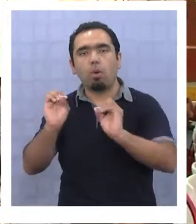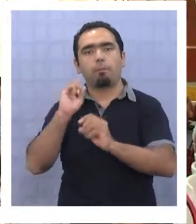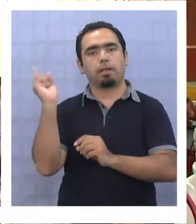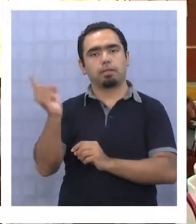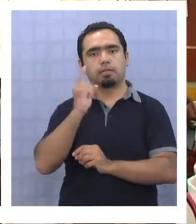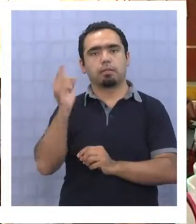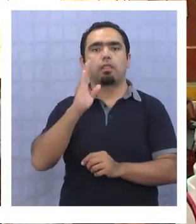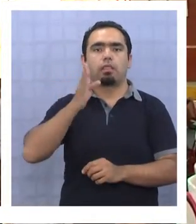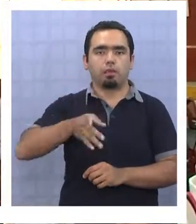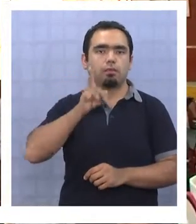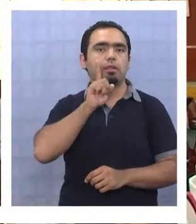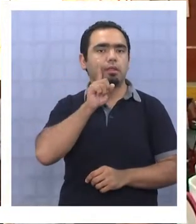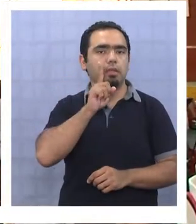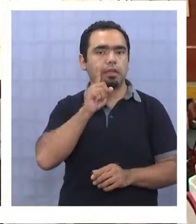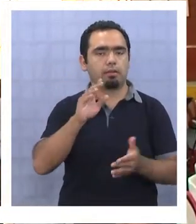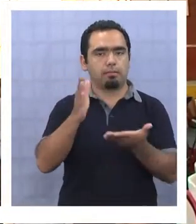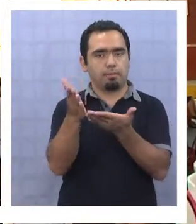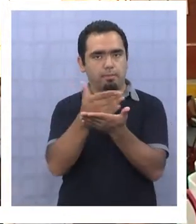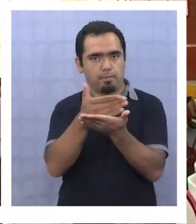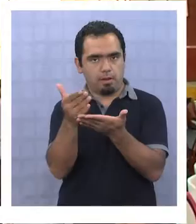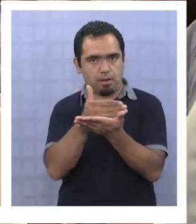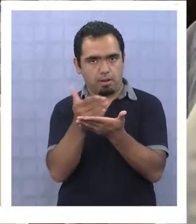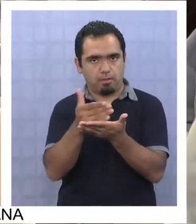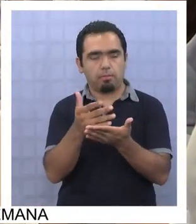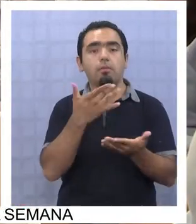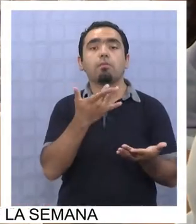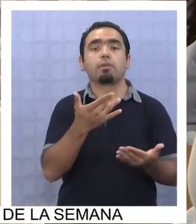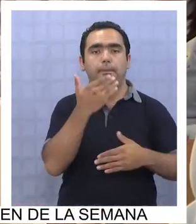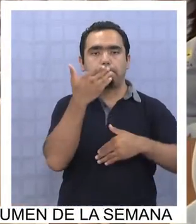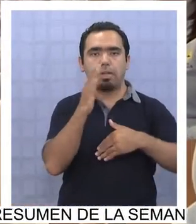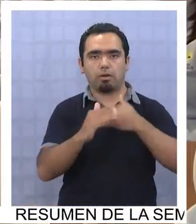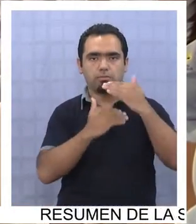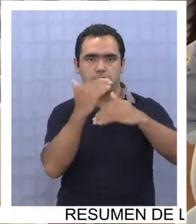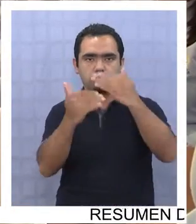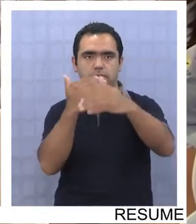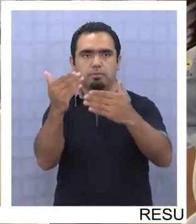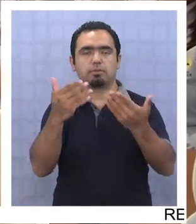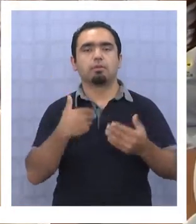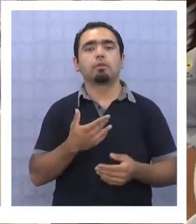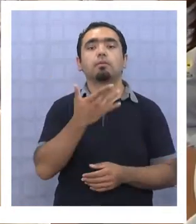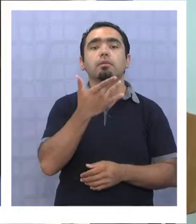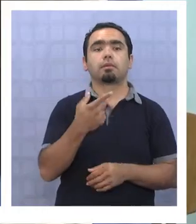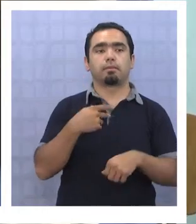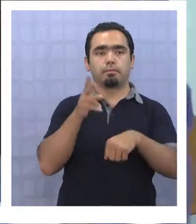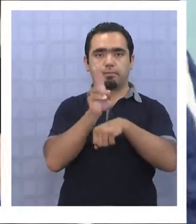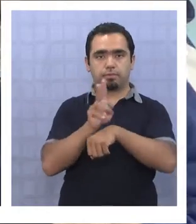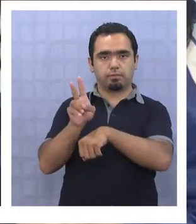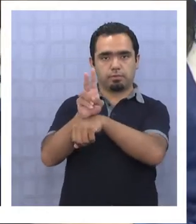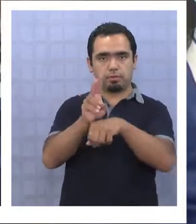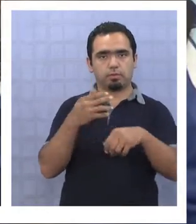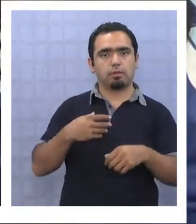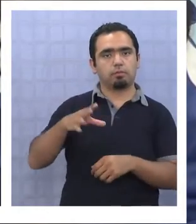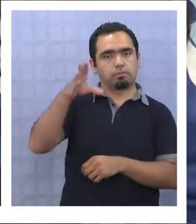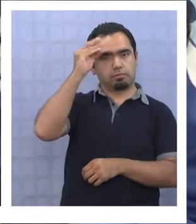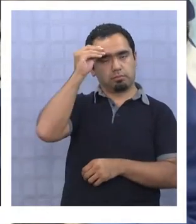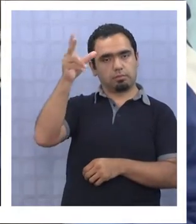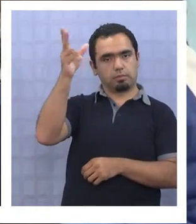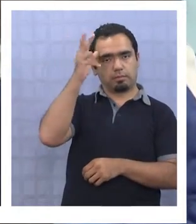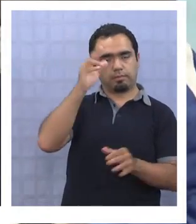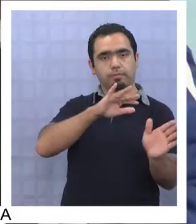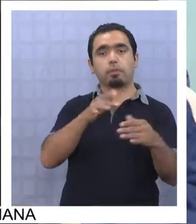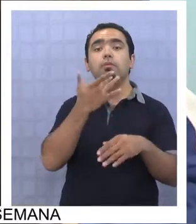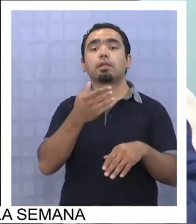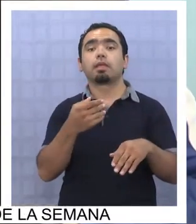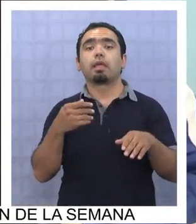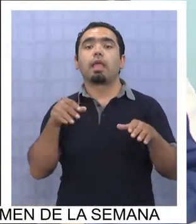calidad y sacar lo mejor de los profesores. El techo del sistema educativo está dada por las competencias de nuestros profesores. Tomando en consideración los conceptos de